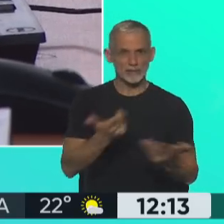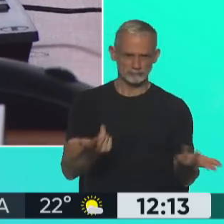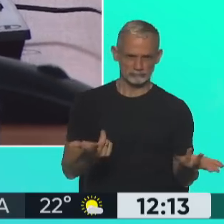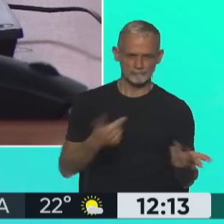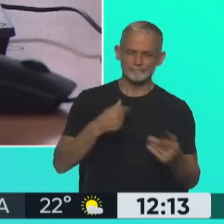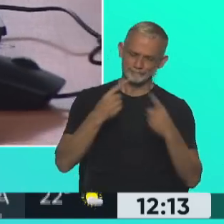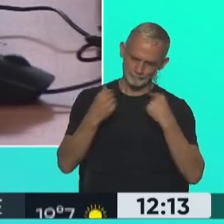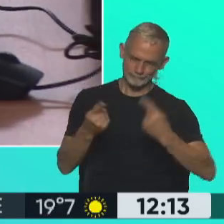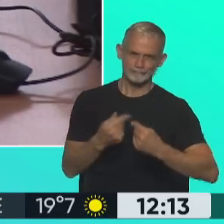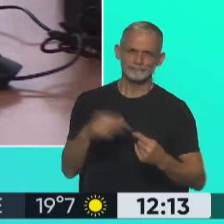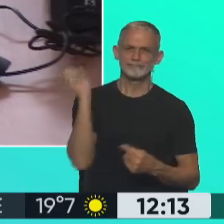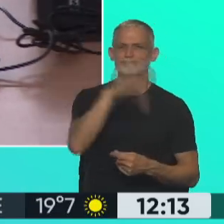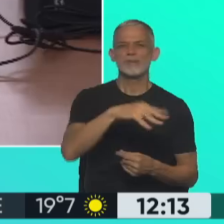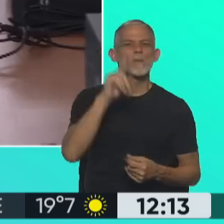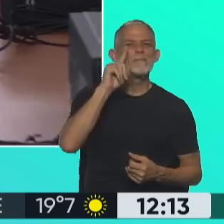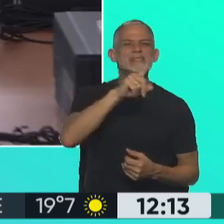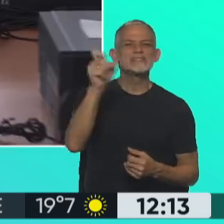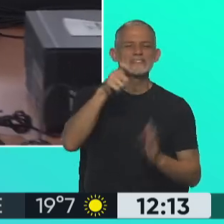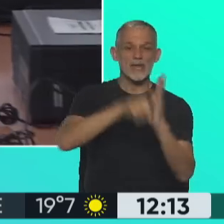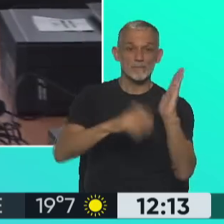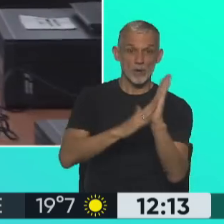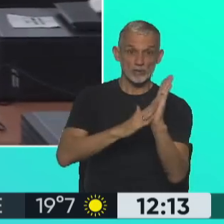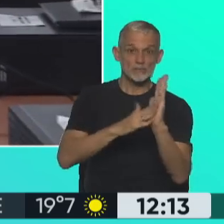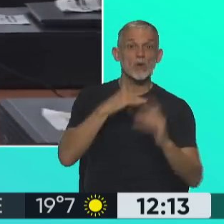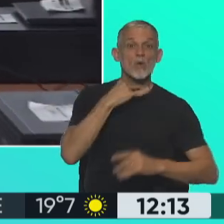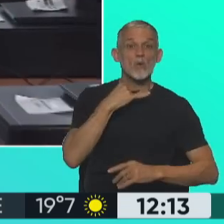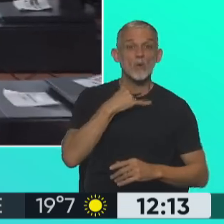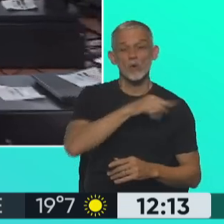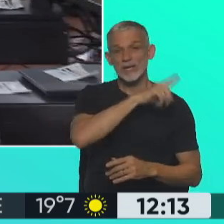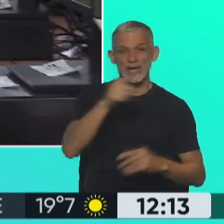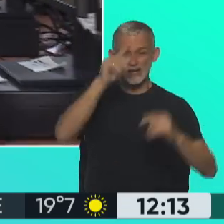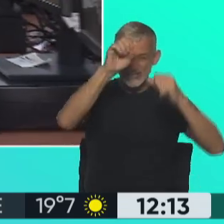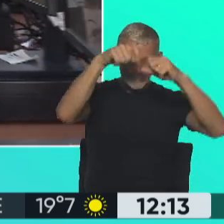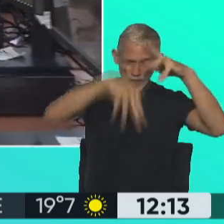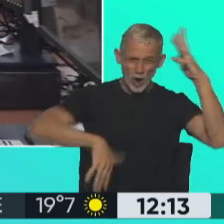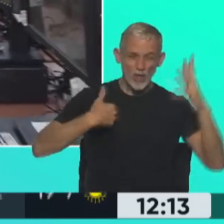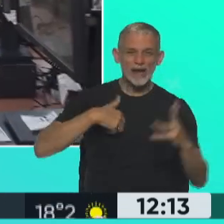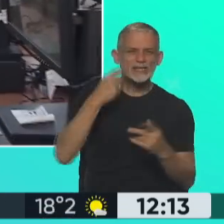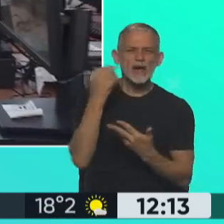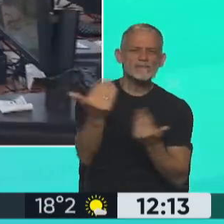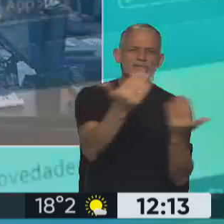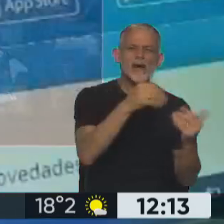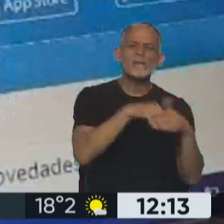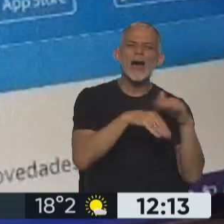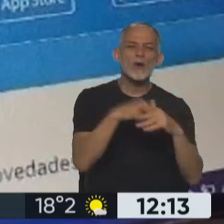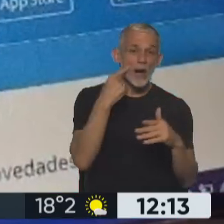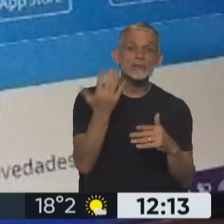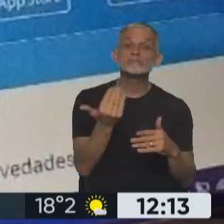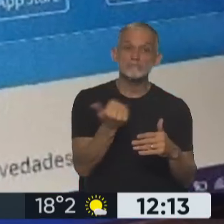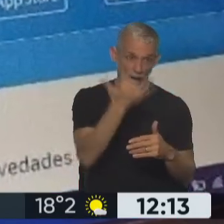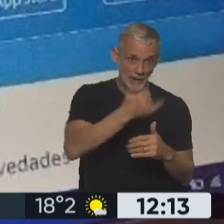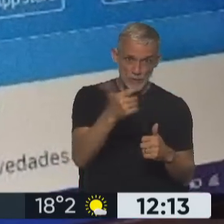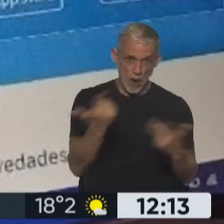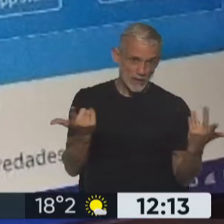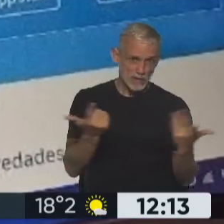mandamos un contingente de 1.100 monotributistas desde Jujuy a Tierra del Fuego a hacer relevamiento en los bancos. A ver qué era lo que